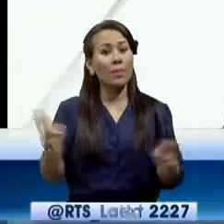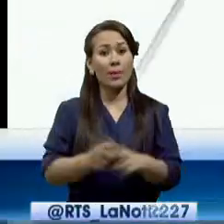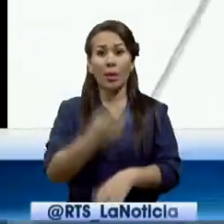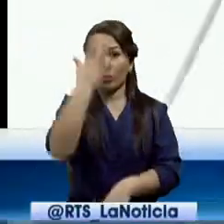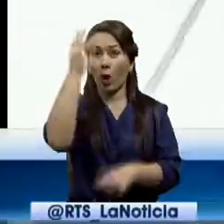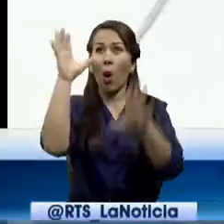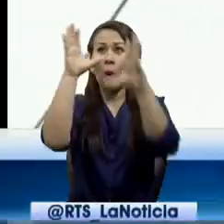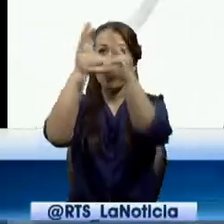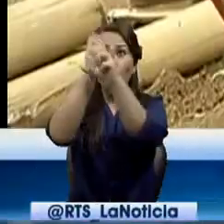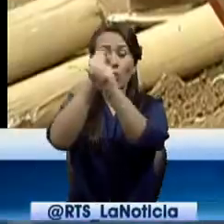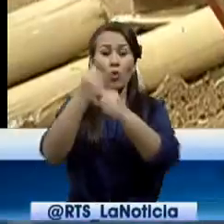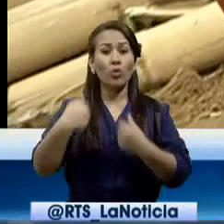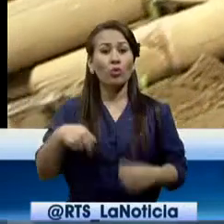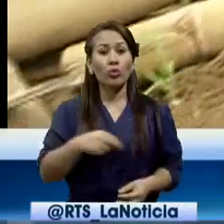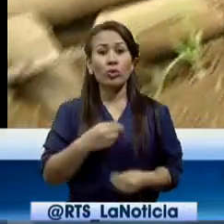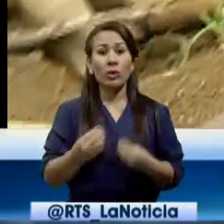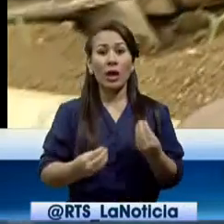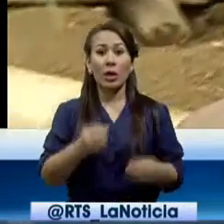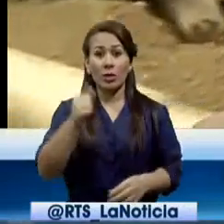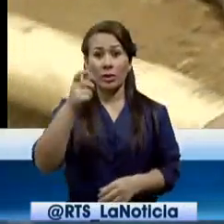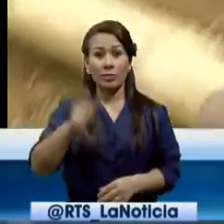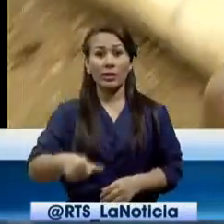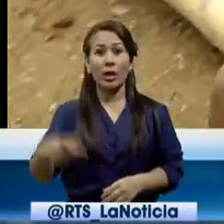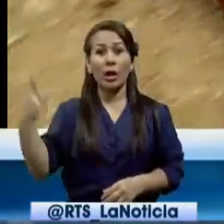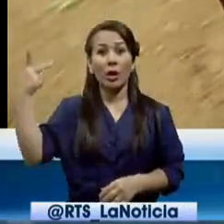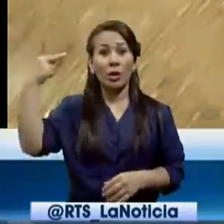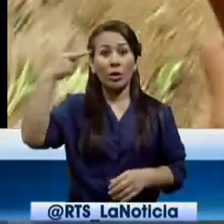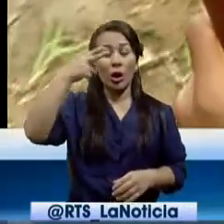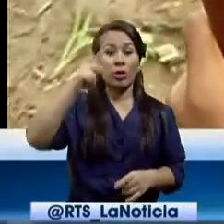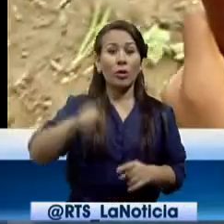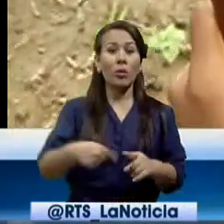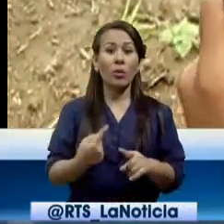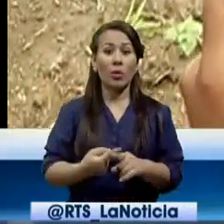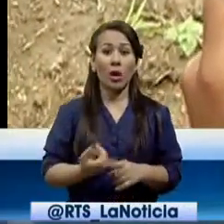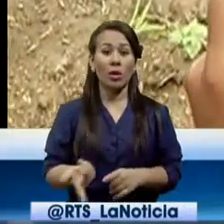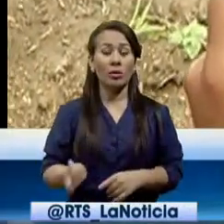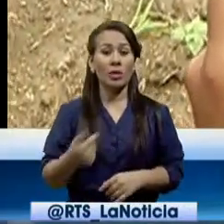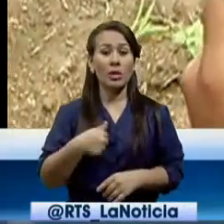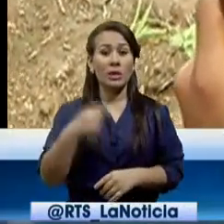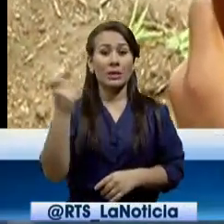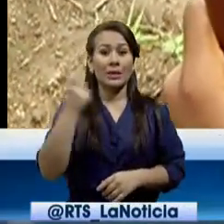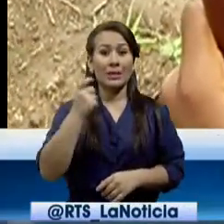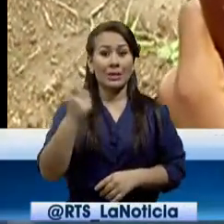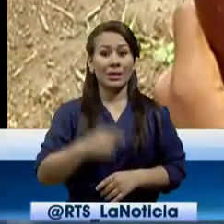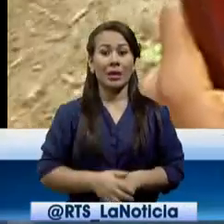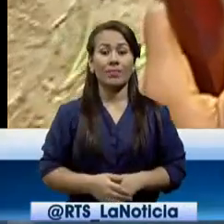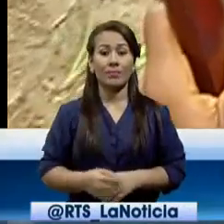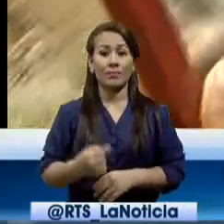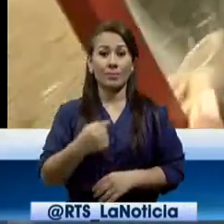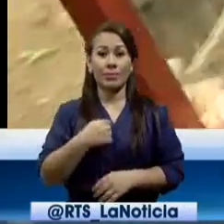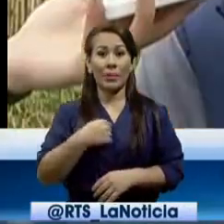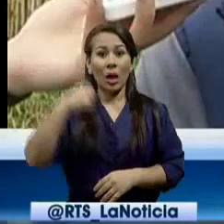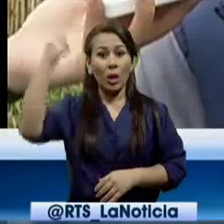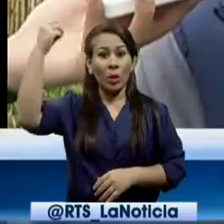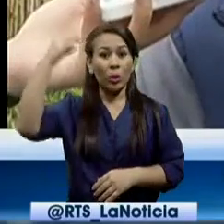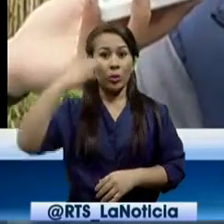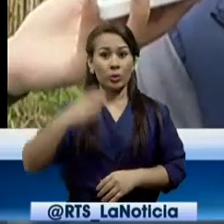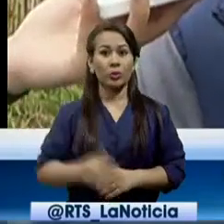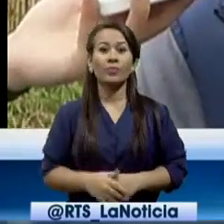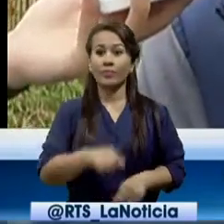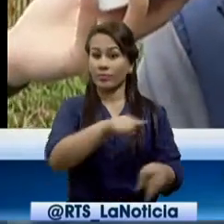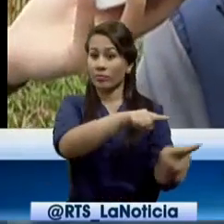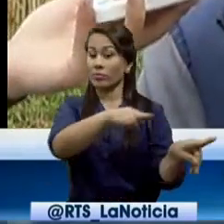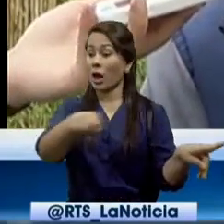estamos oscuras, parte oscura vamos a quedar. Para otros, el corte le escogió en el momento que más necesitaban, el servicio eléctrico. Ellos